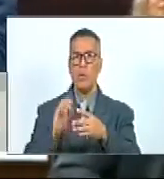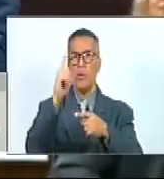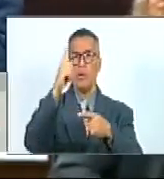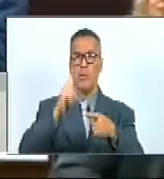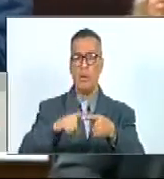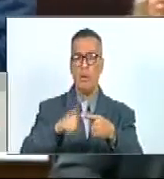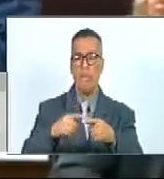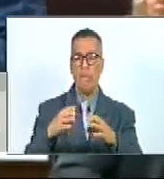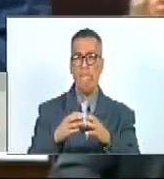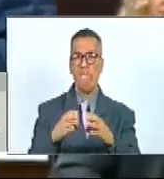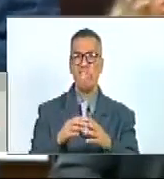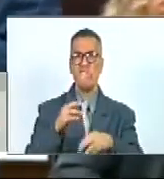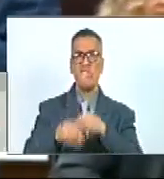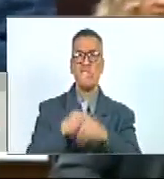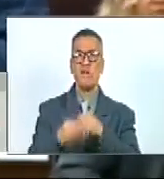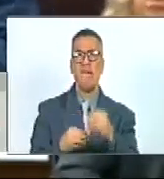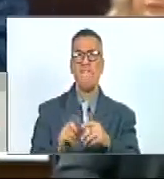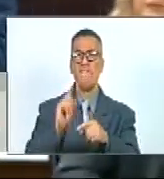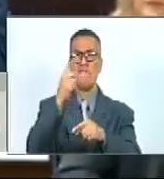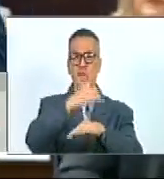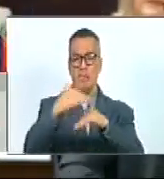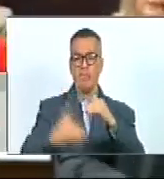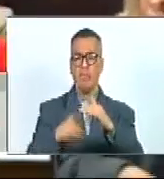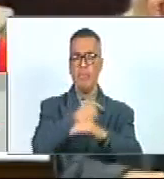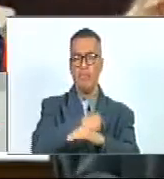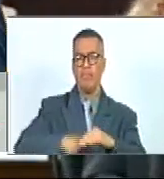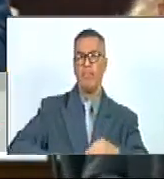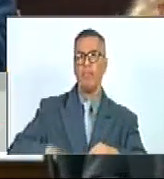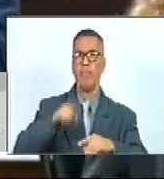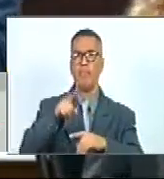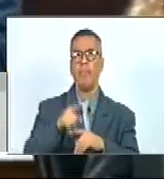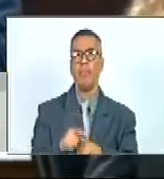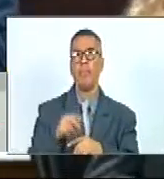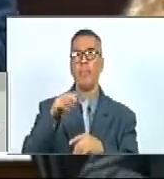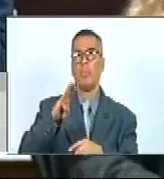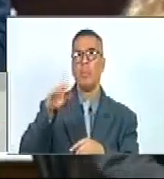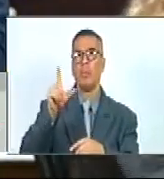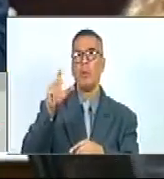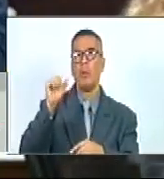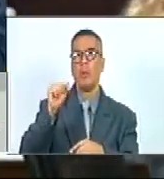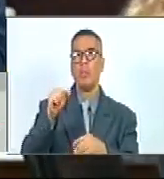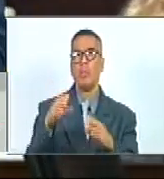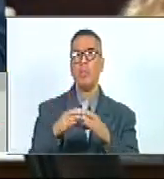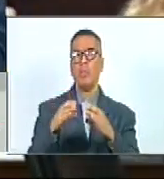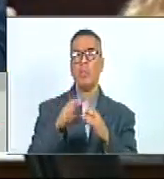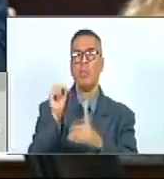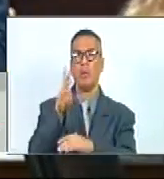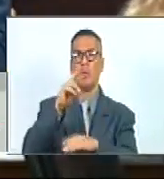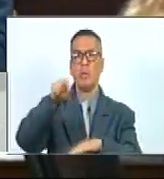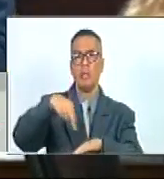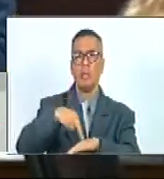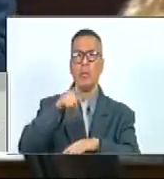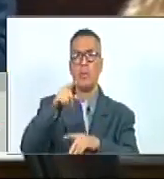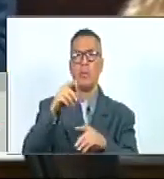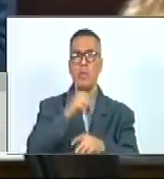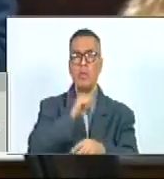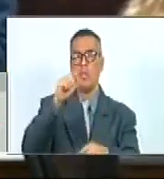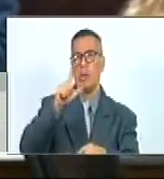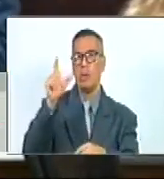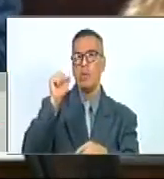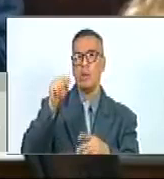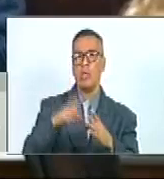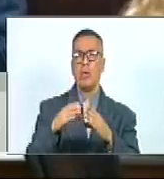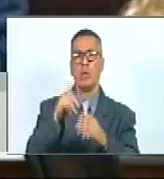reunión se hizo con el primer vicepresidente del Milín Magyili parlamento de Azerbaiyán el diputado